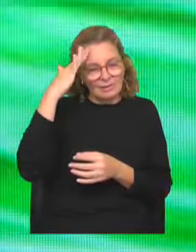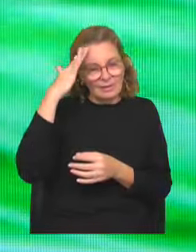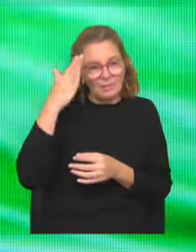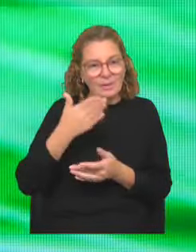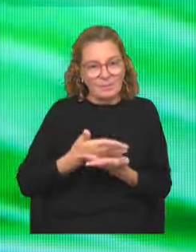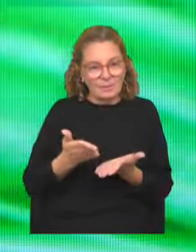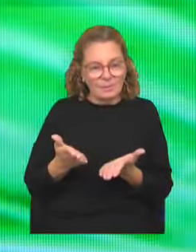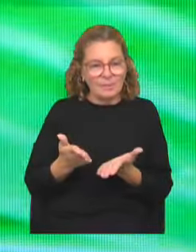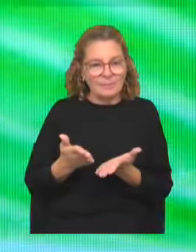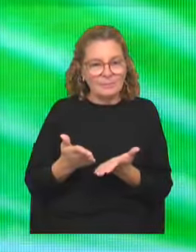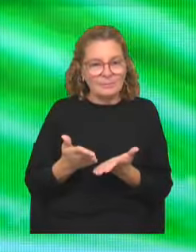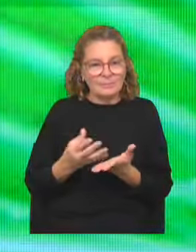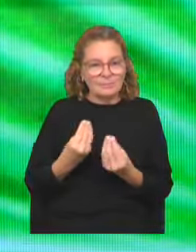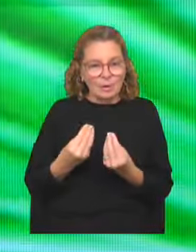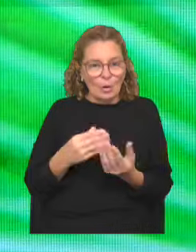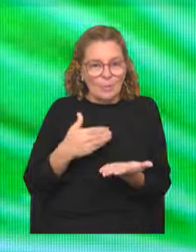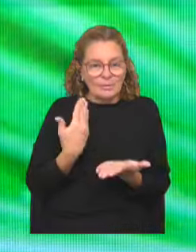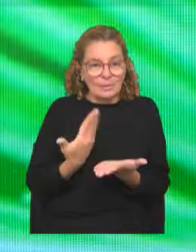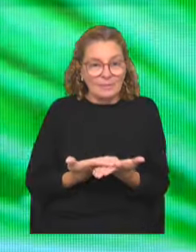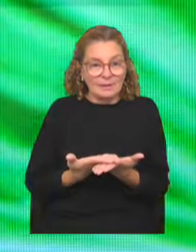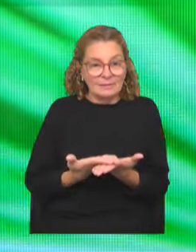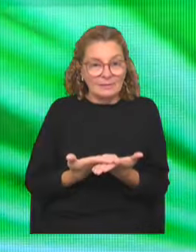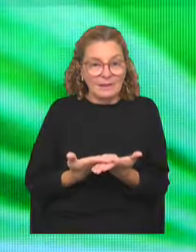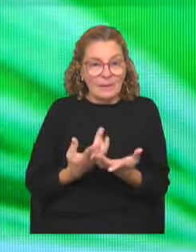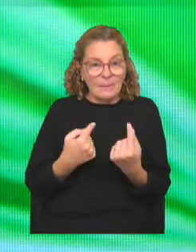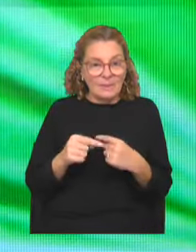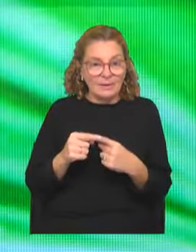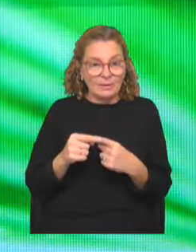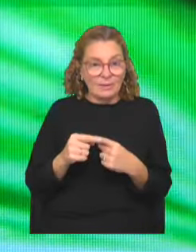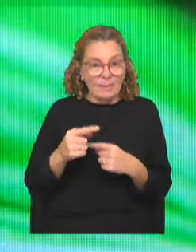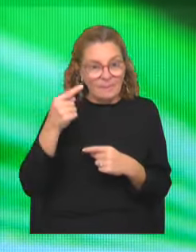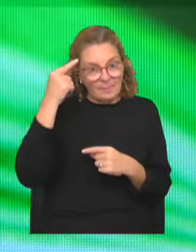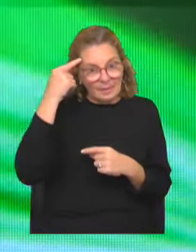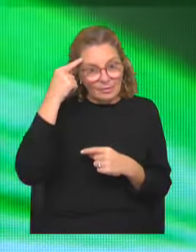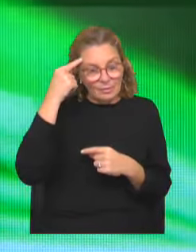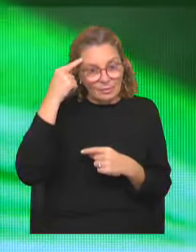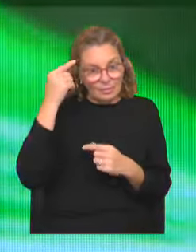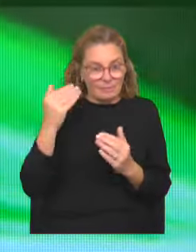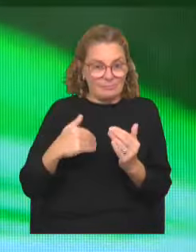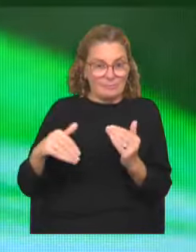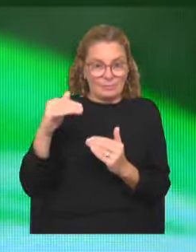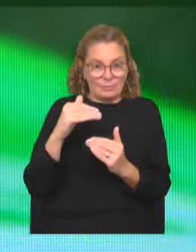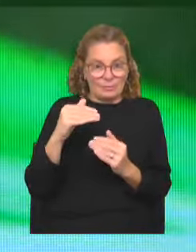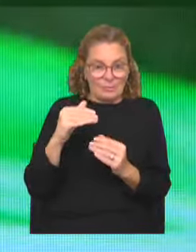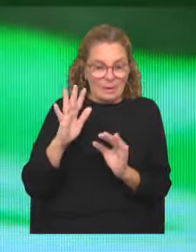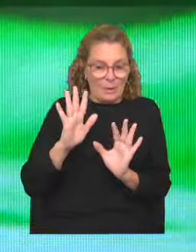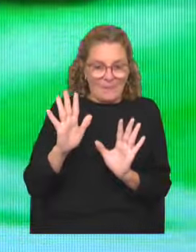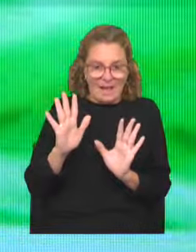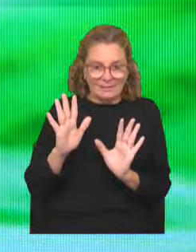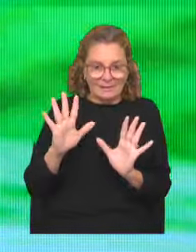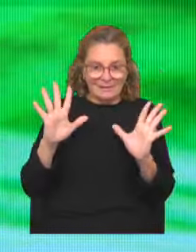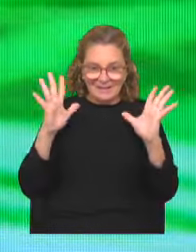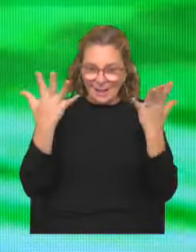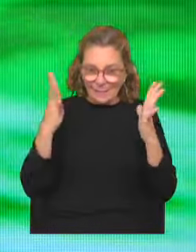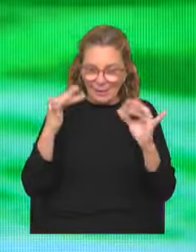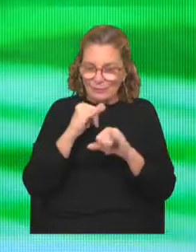iba a ser por cómo estaba planteado el espectáculo, pero creo que superó las expectativas. Ese aplauso